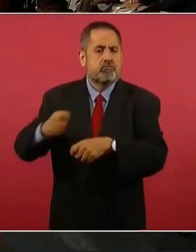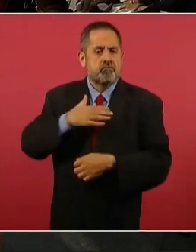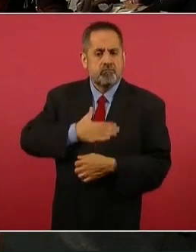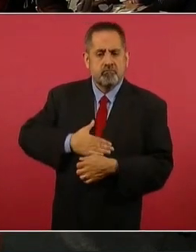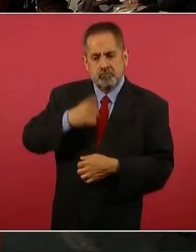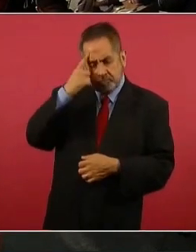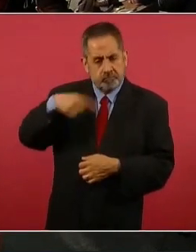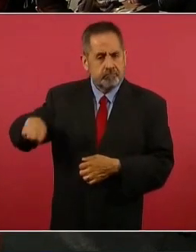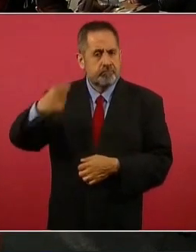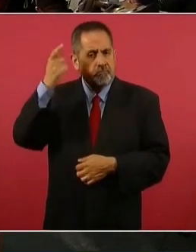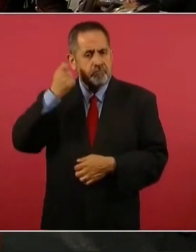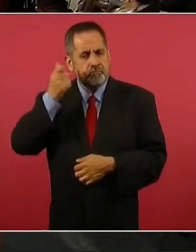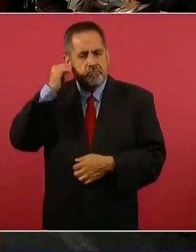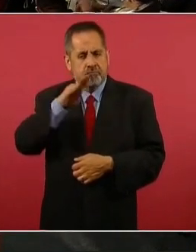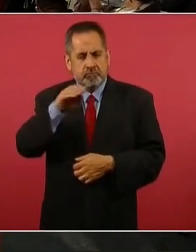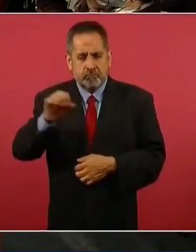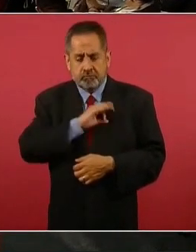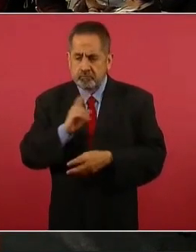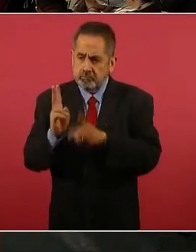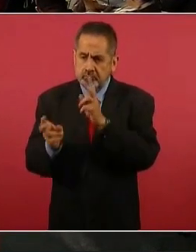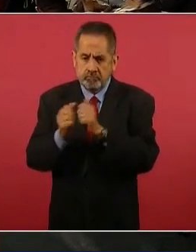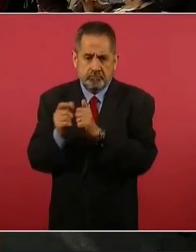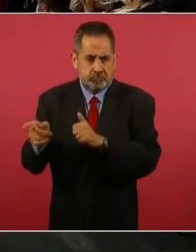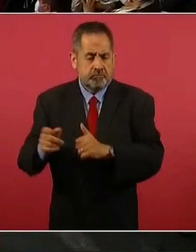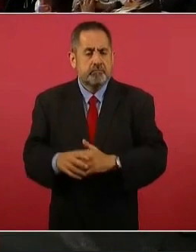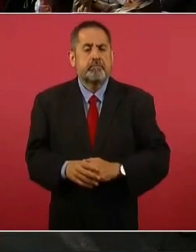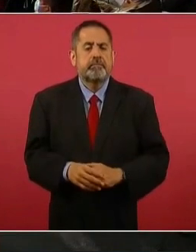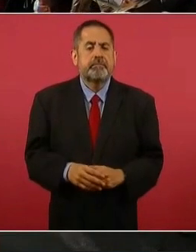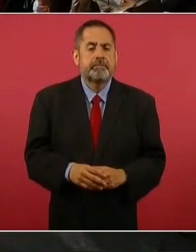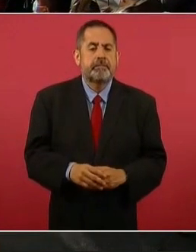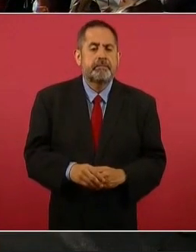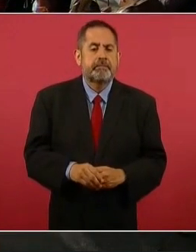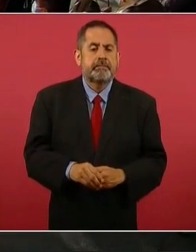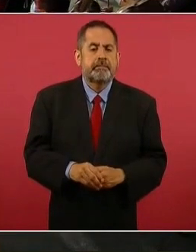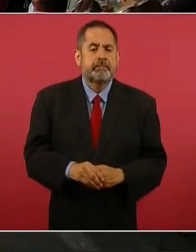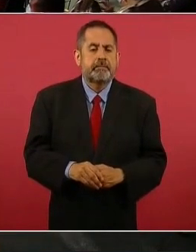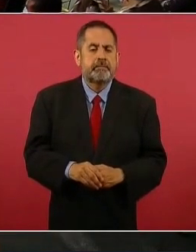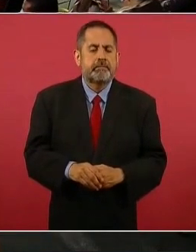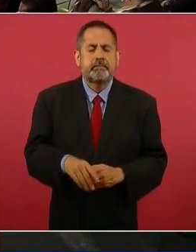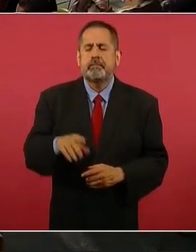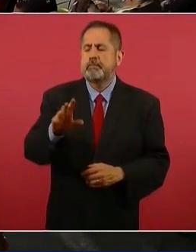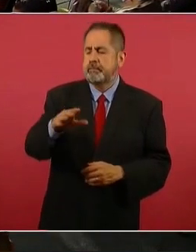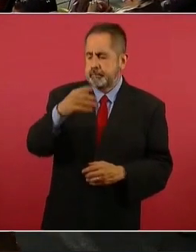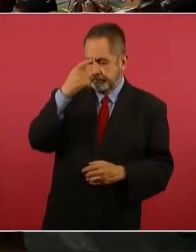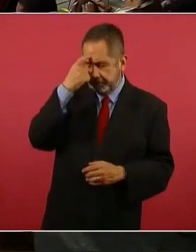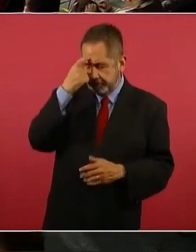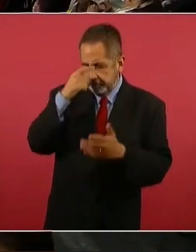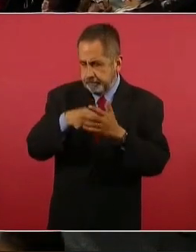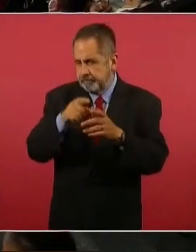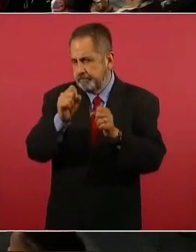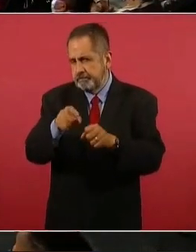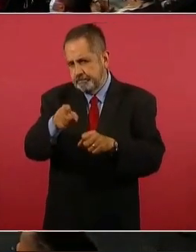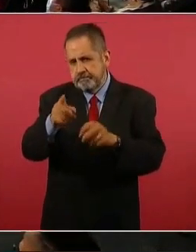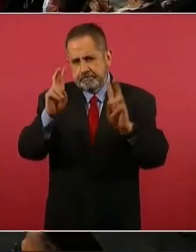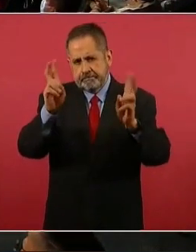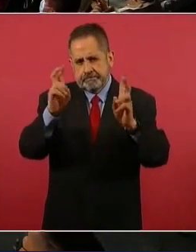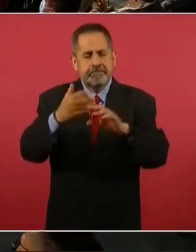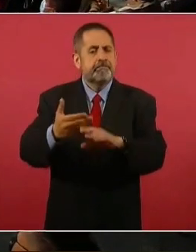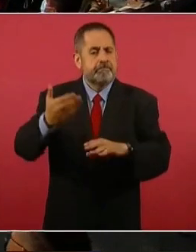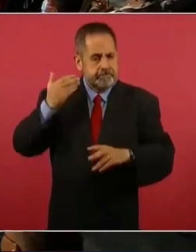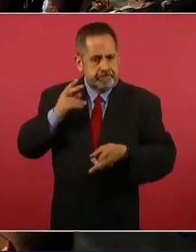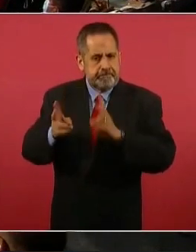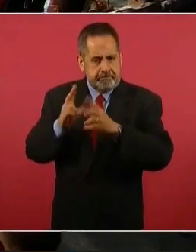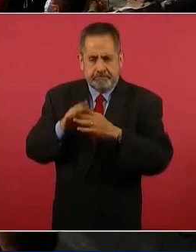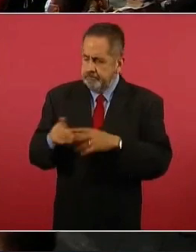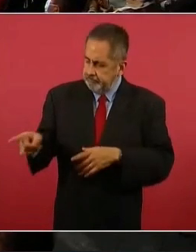a los jubilados del IMSS, presidente? Seguramente es el tema que ya se ha tratado. ¿Por